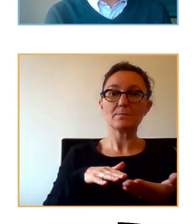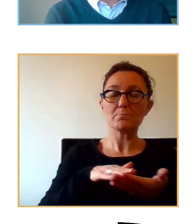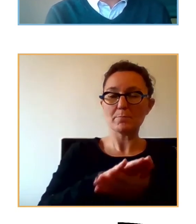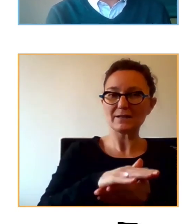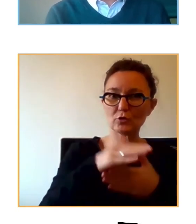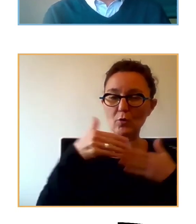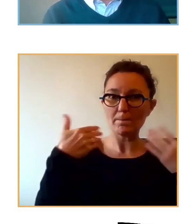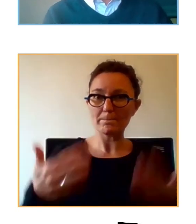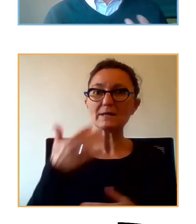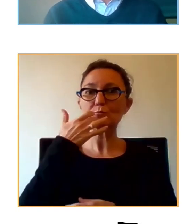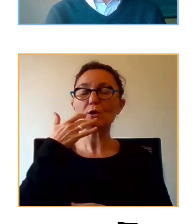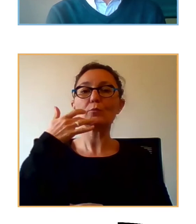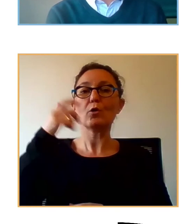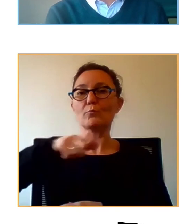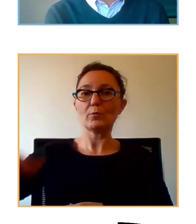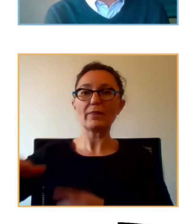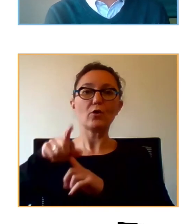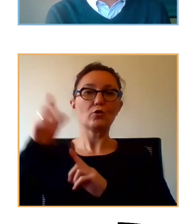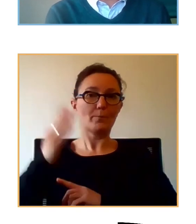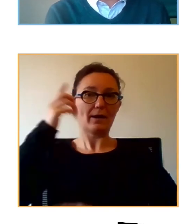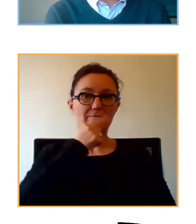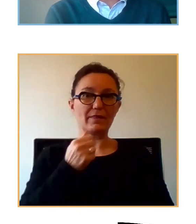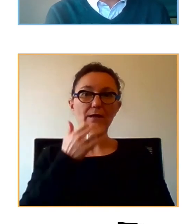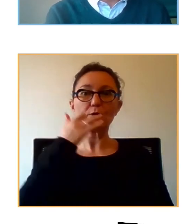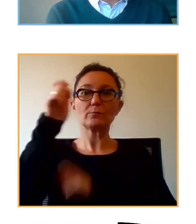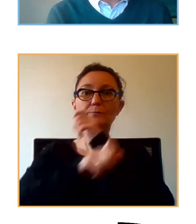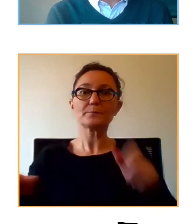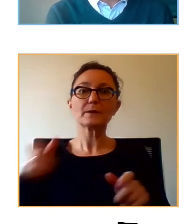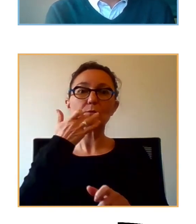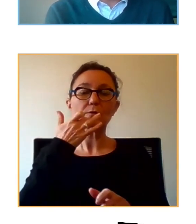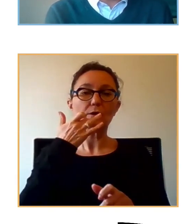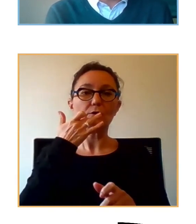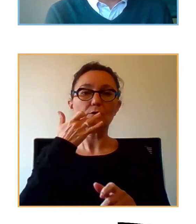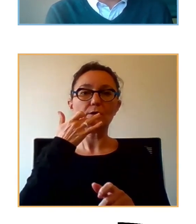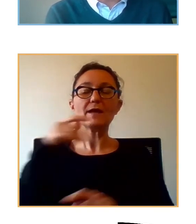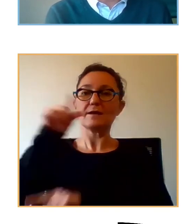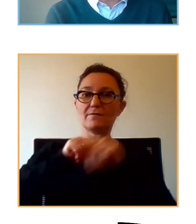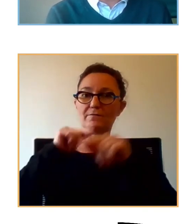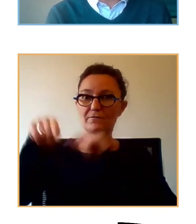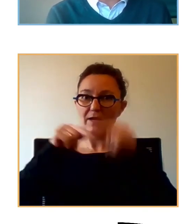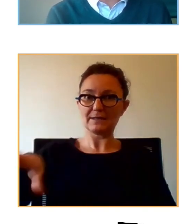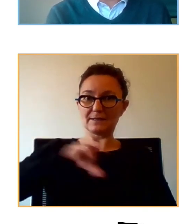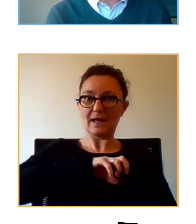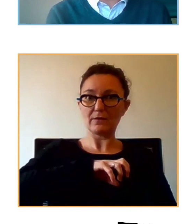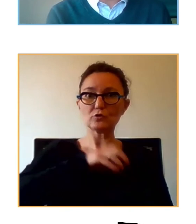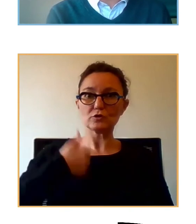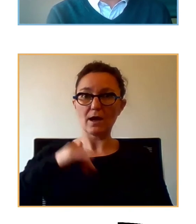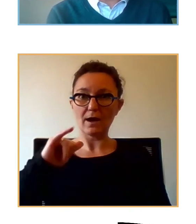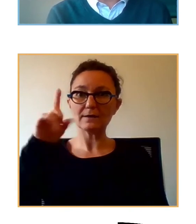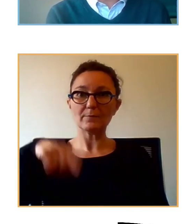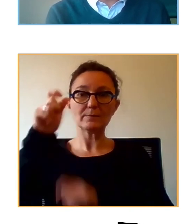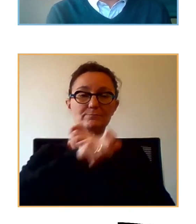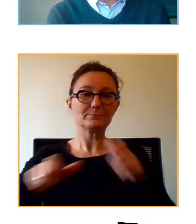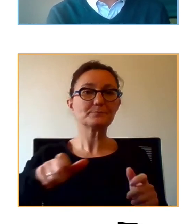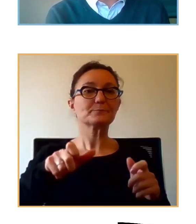en población vulnerable. Tenemos jóvenes infectados por SARS-CoV-2, tenemos jóvenes con problemas de aprendizaje, descapacitados, refugiados, migrantes,